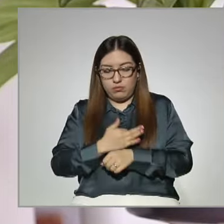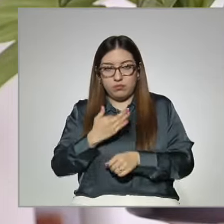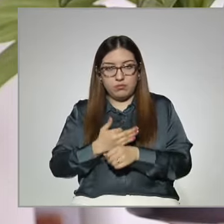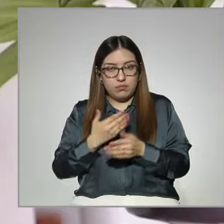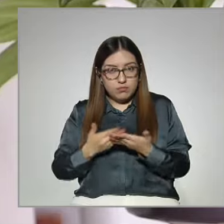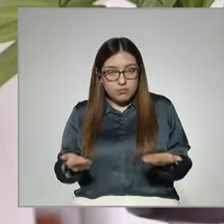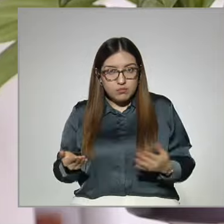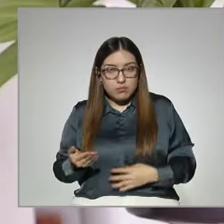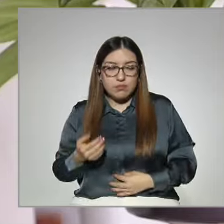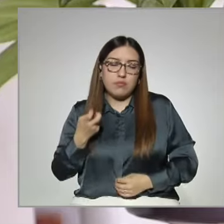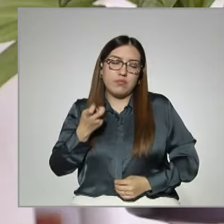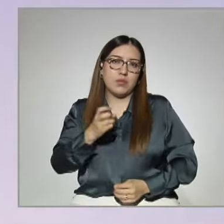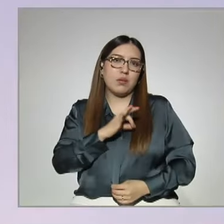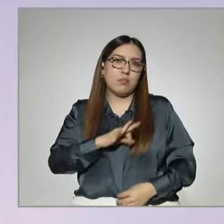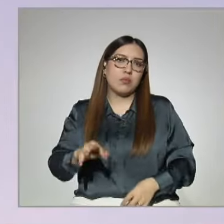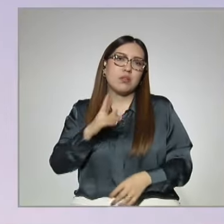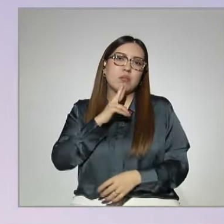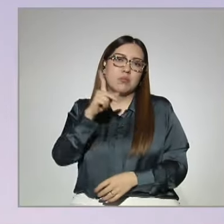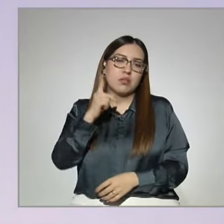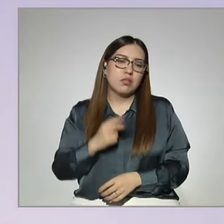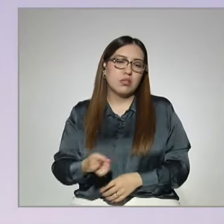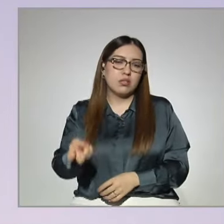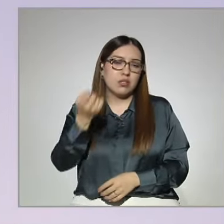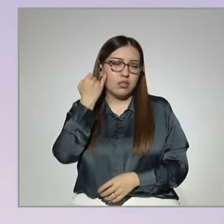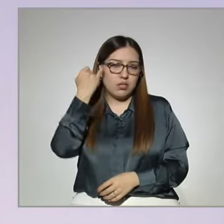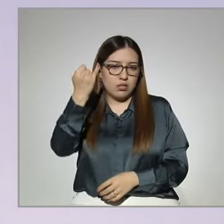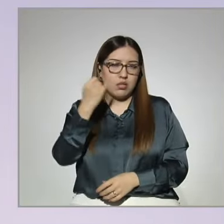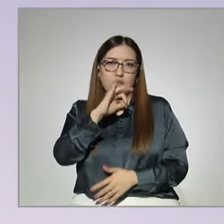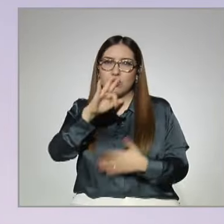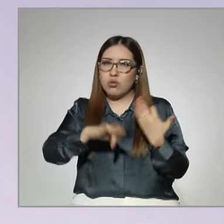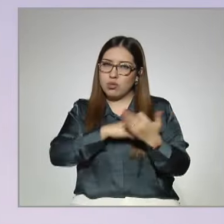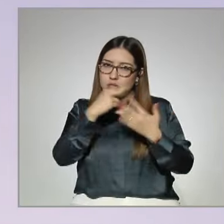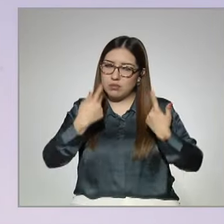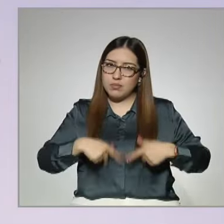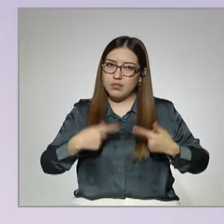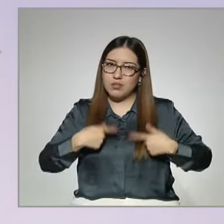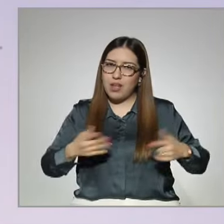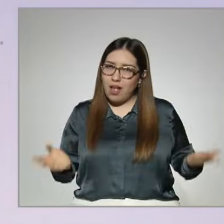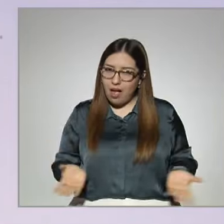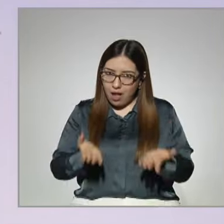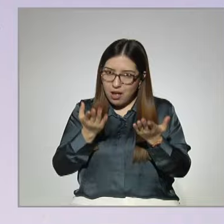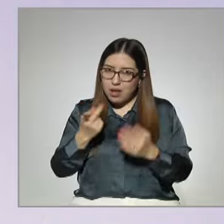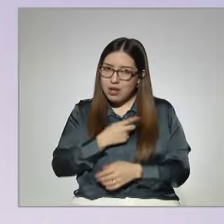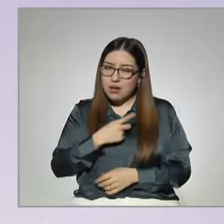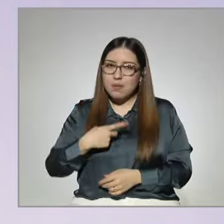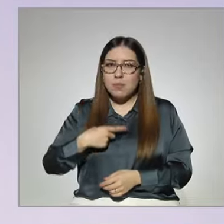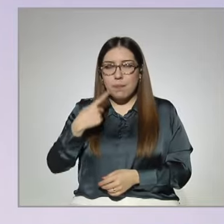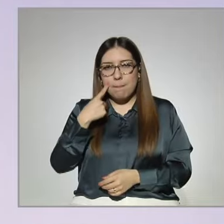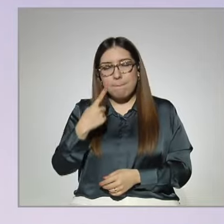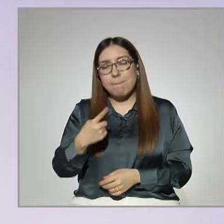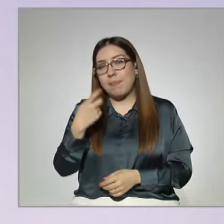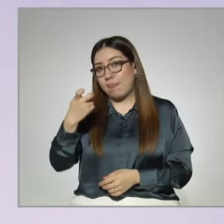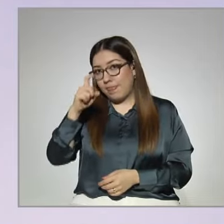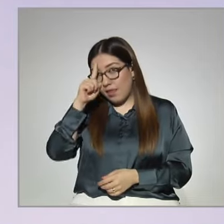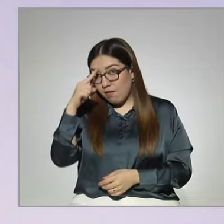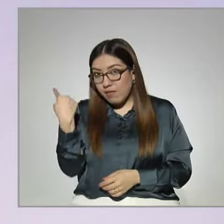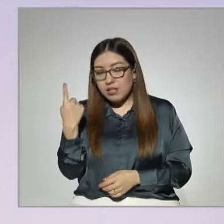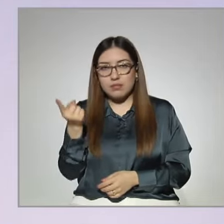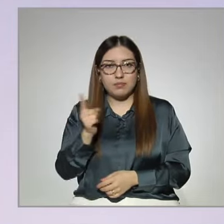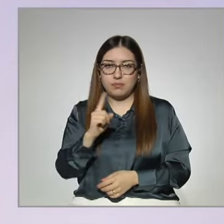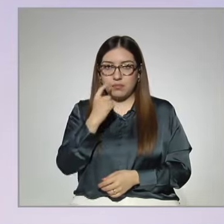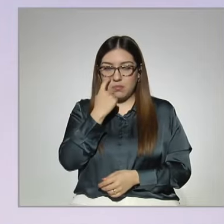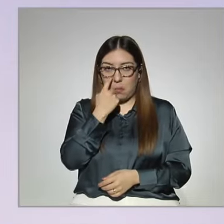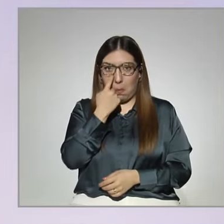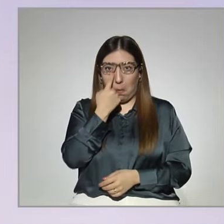pues, sería como la mejor opción. Todas esas personas deberían de animarse, ¿no? Sé que no es fácil, porque no es fácil. Lo más